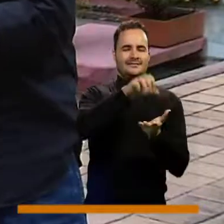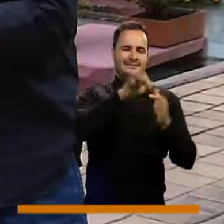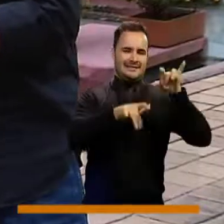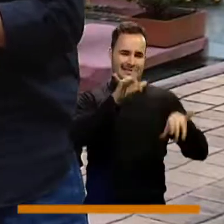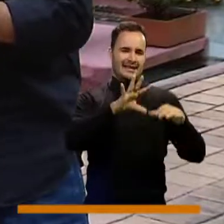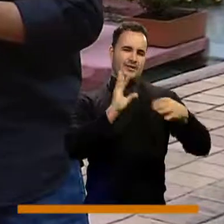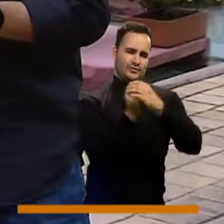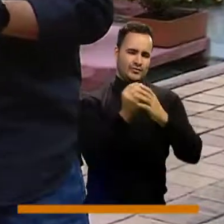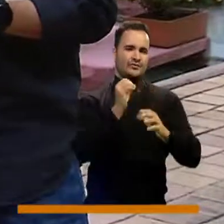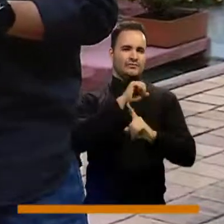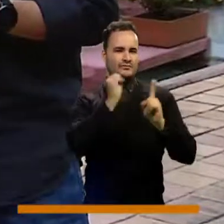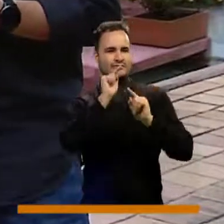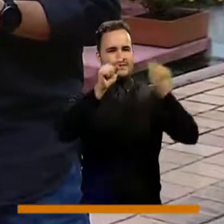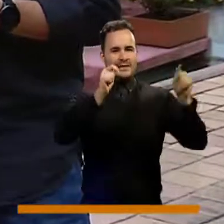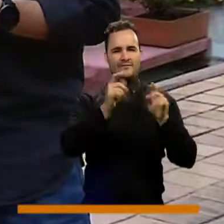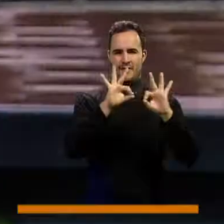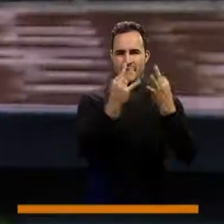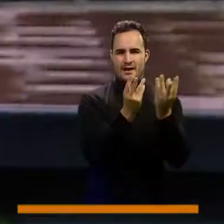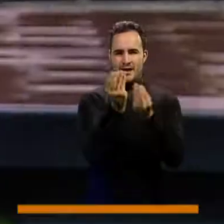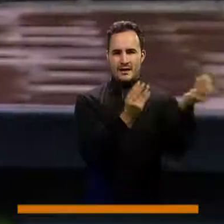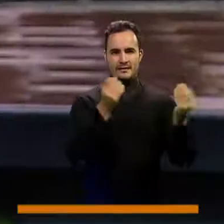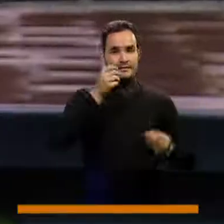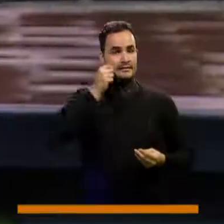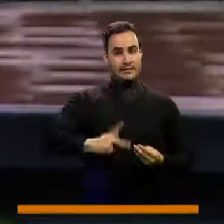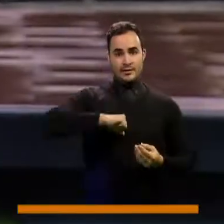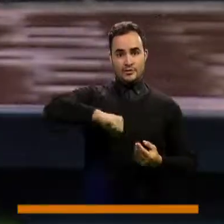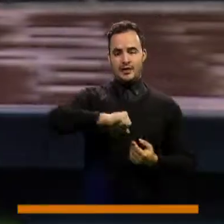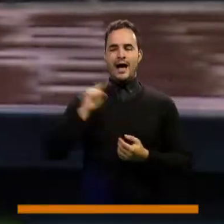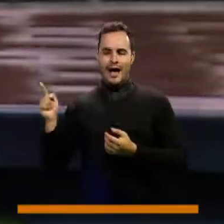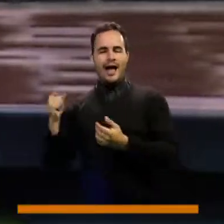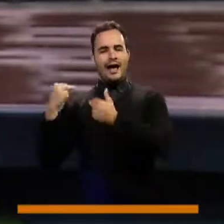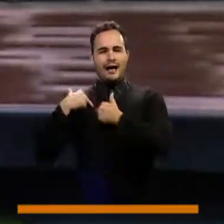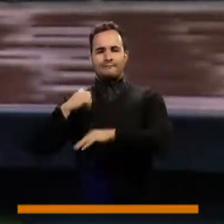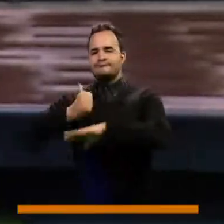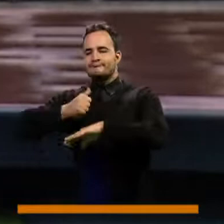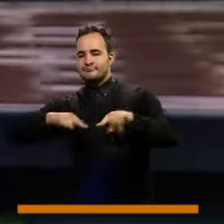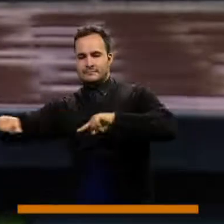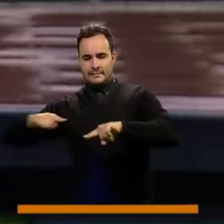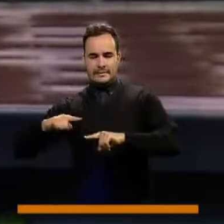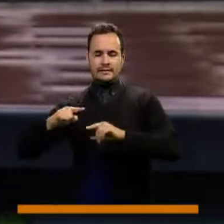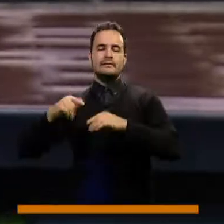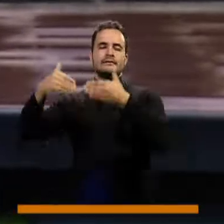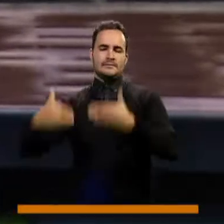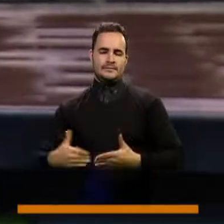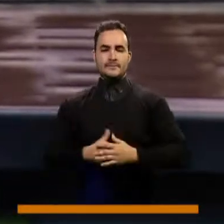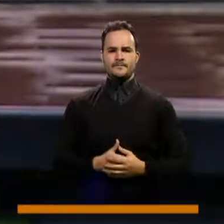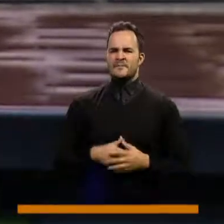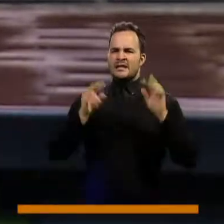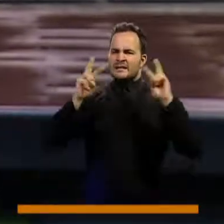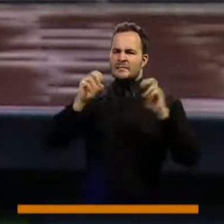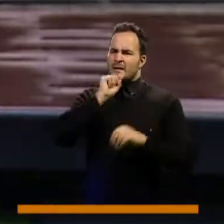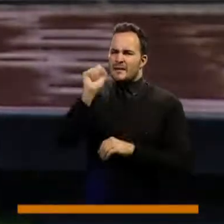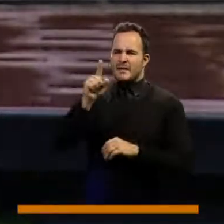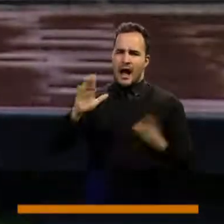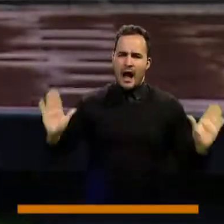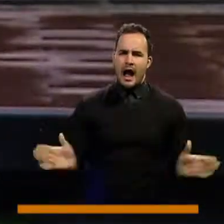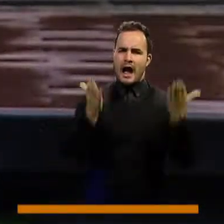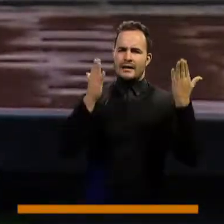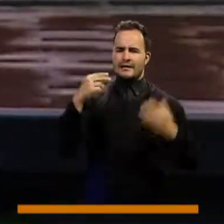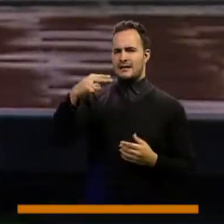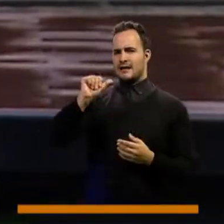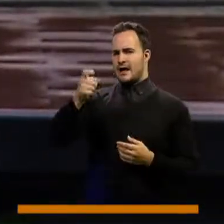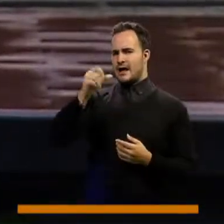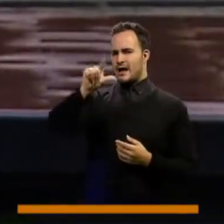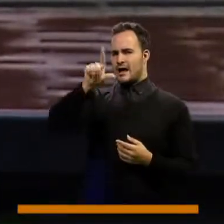es Ágale, director? Ágale es la campaña que hemos creado en la administración municipal